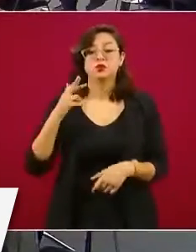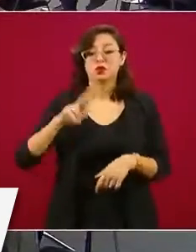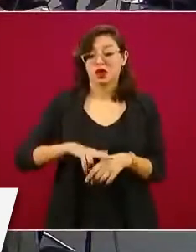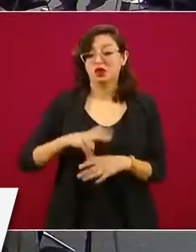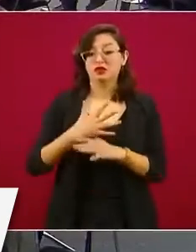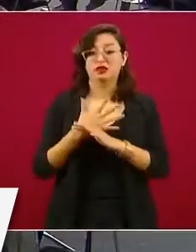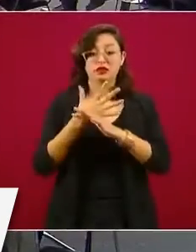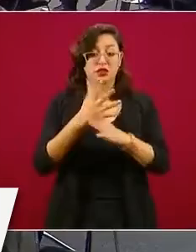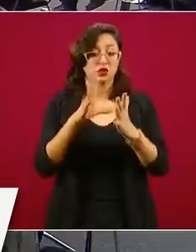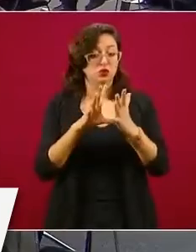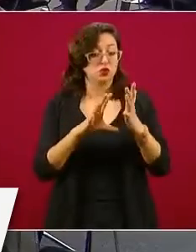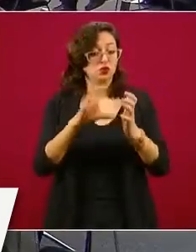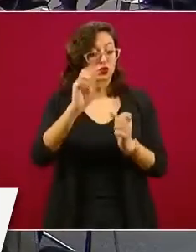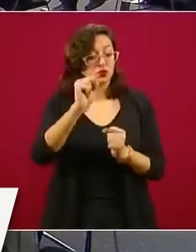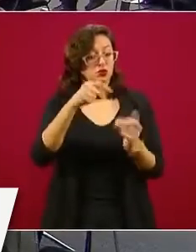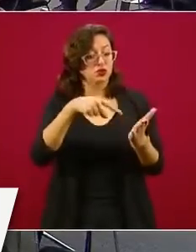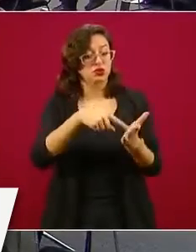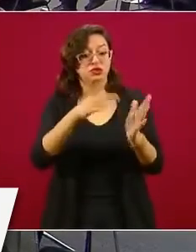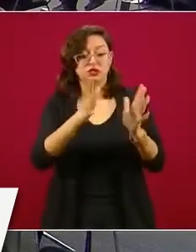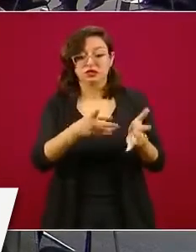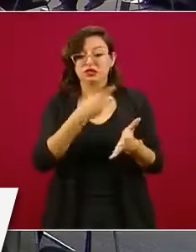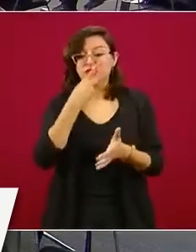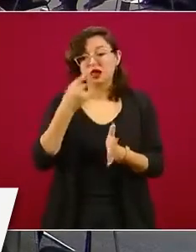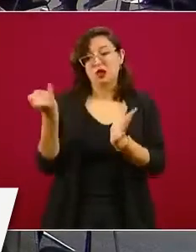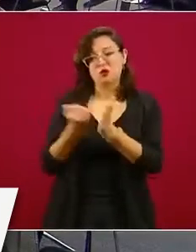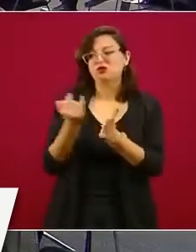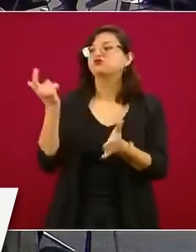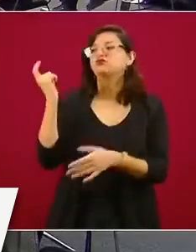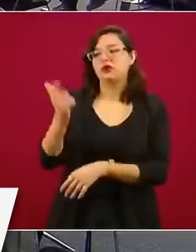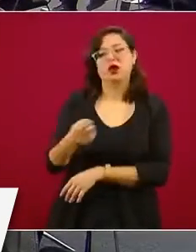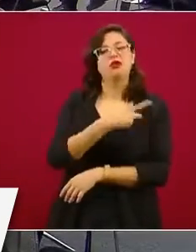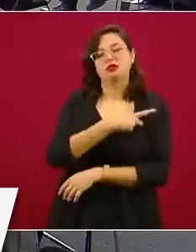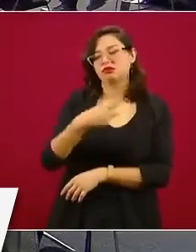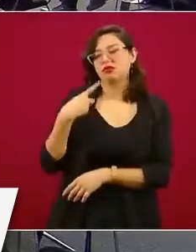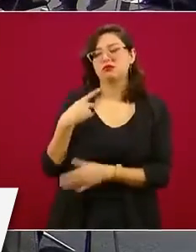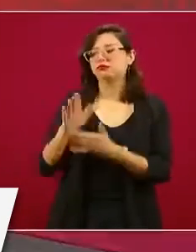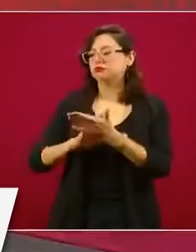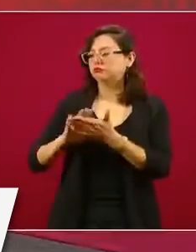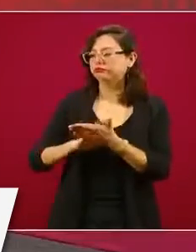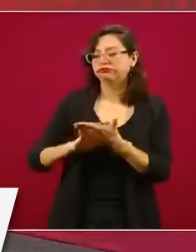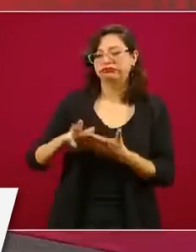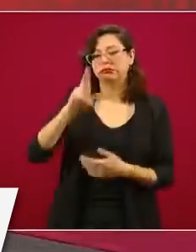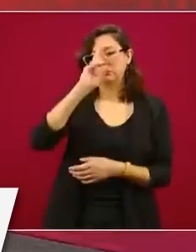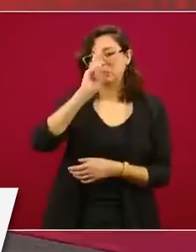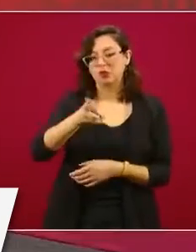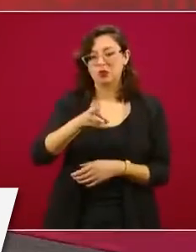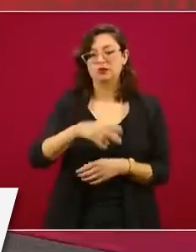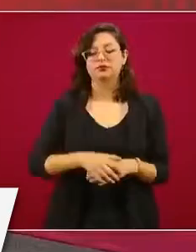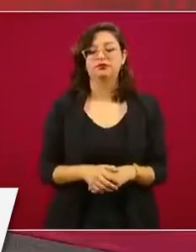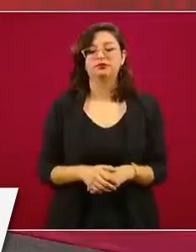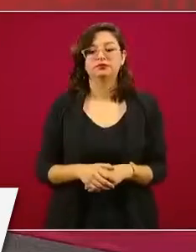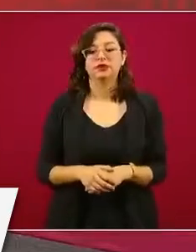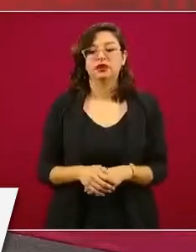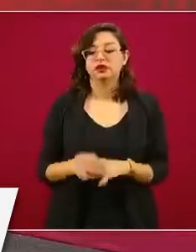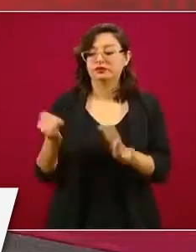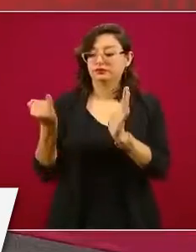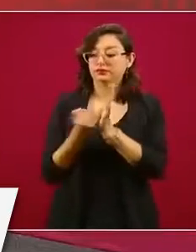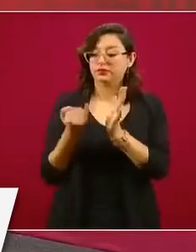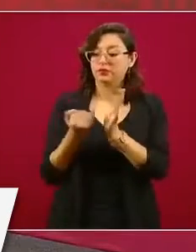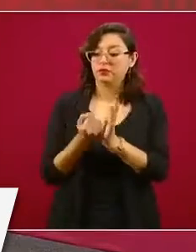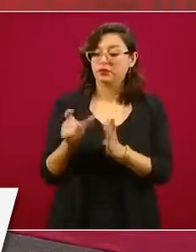la Constitución donde no hay condonación de impuestos. El impuesto se va a entender como el monto